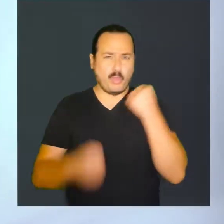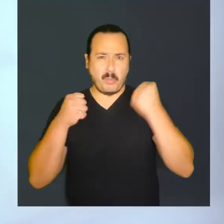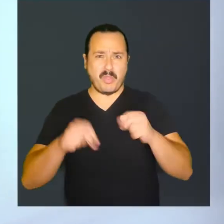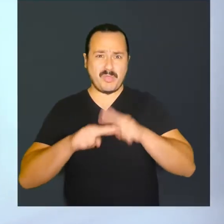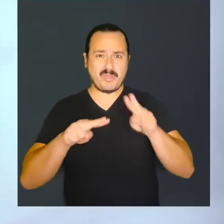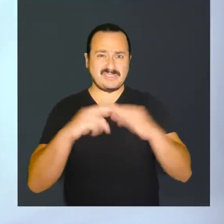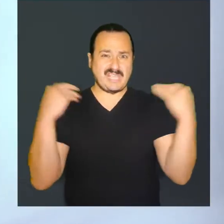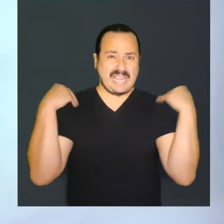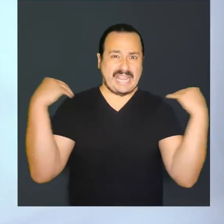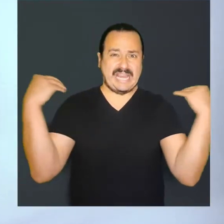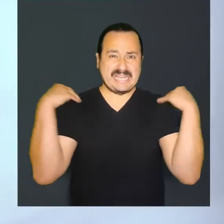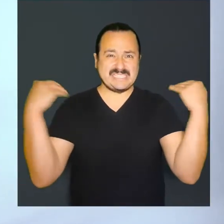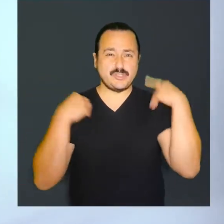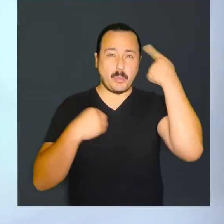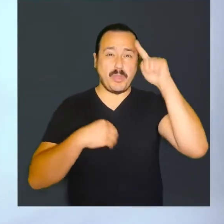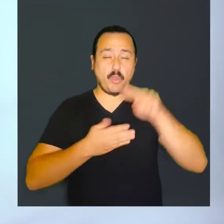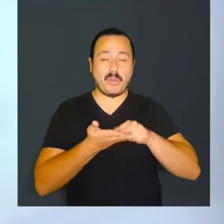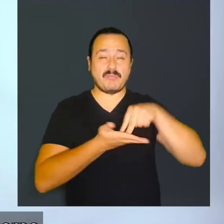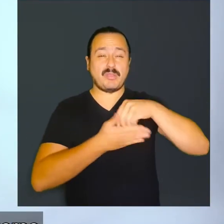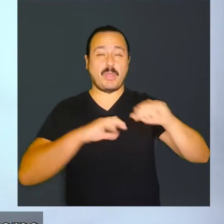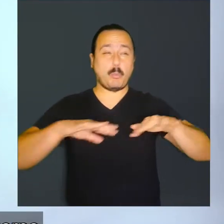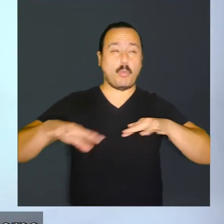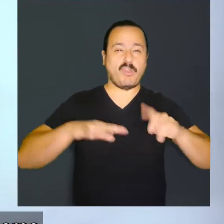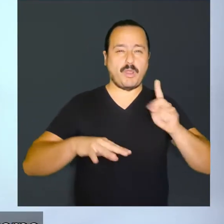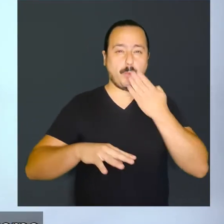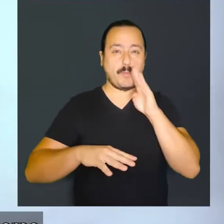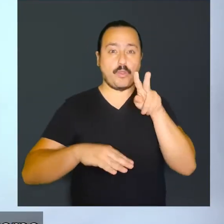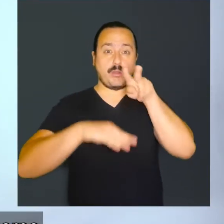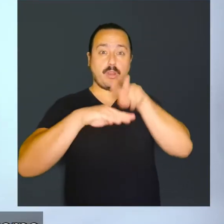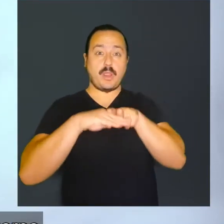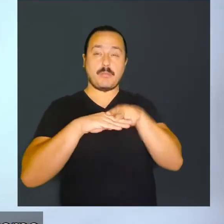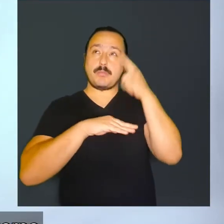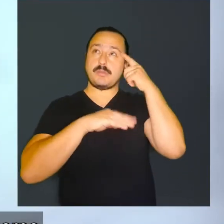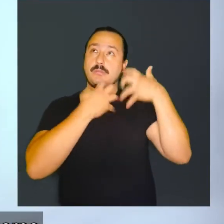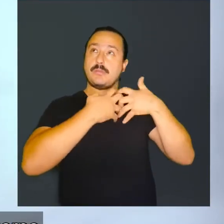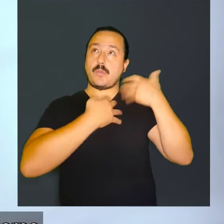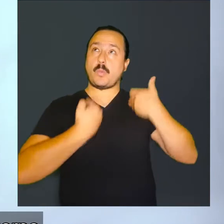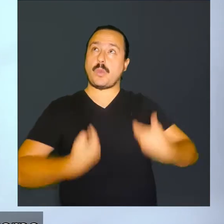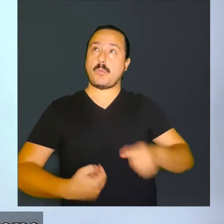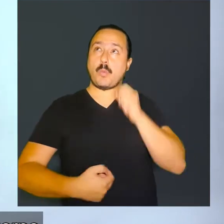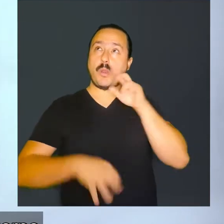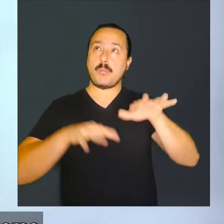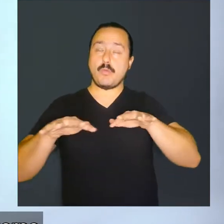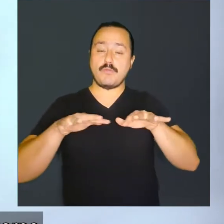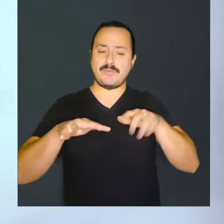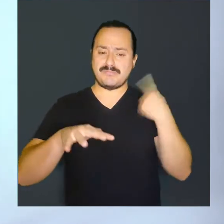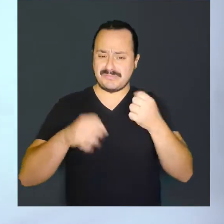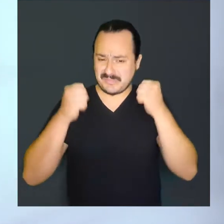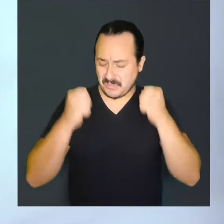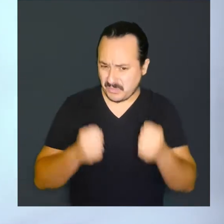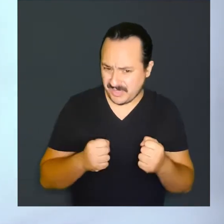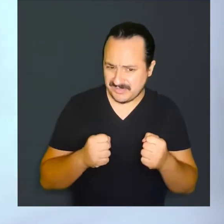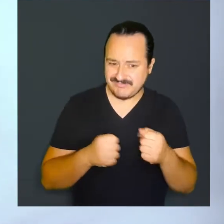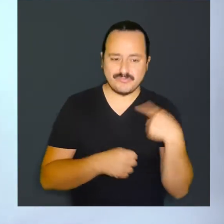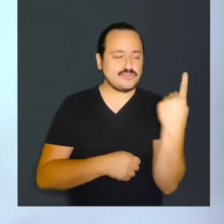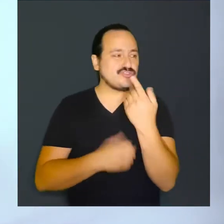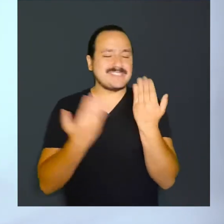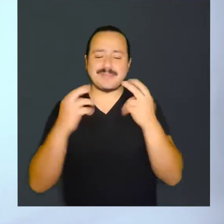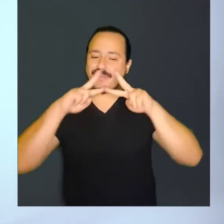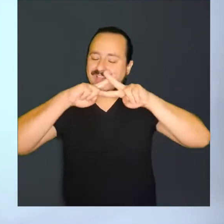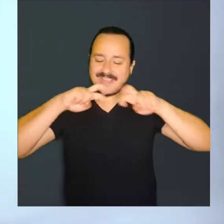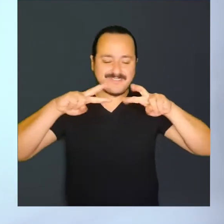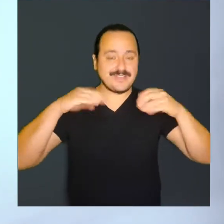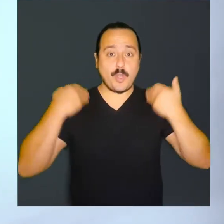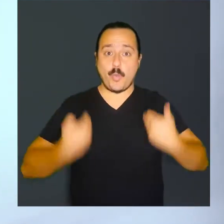¿Podría hacer lo mismo sin moverse? ¿Podría estar investigando con su cuerpo estando solo en su mente y acostada en una cama?